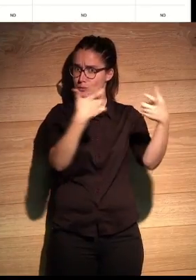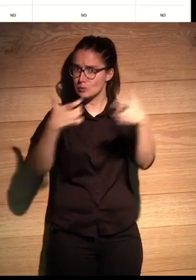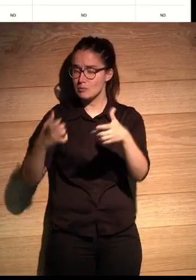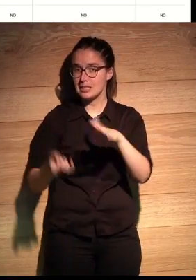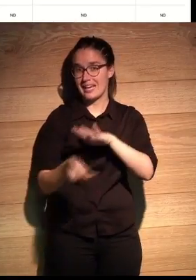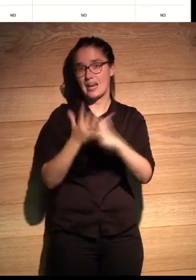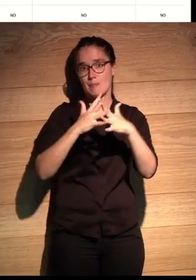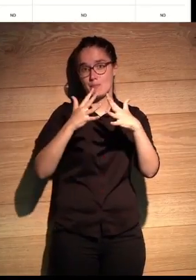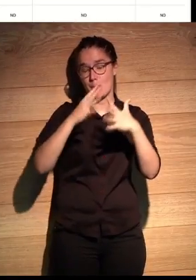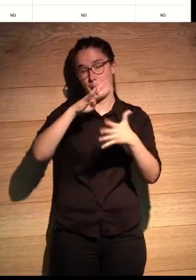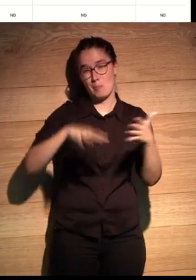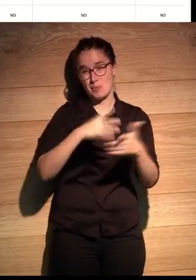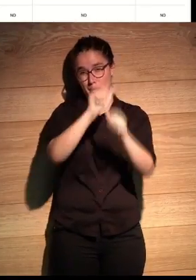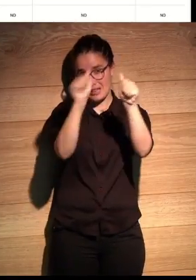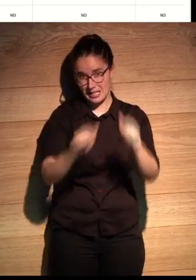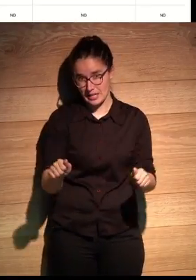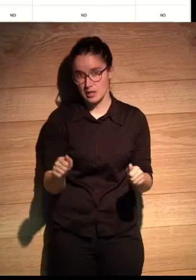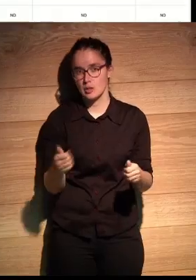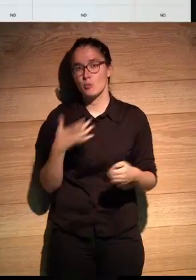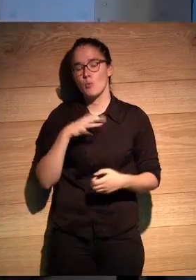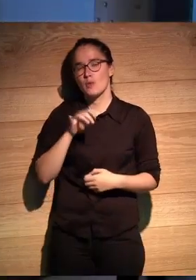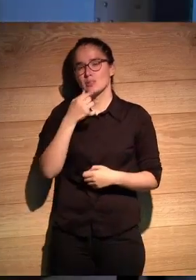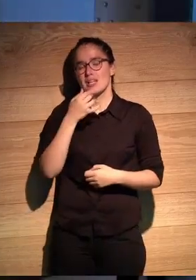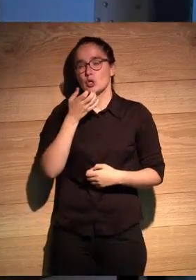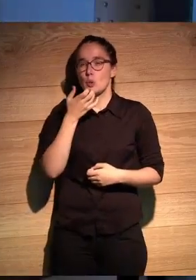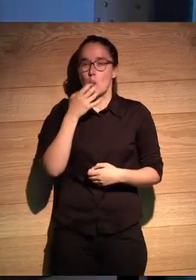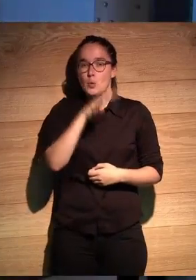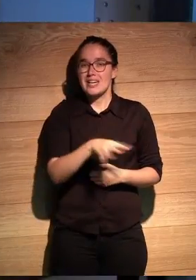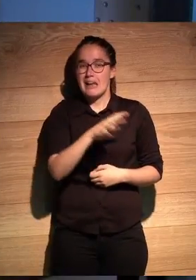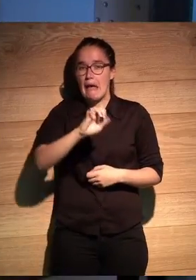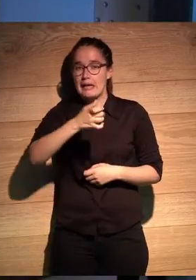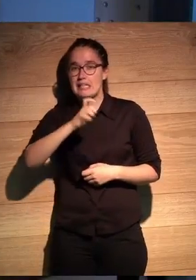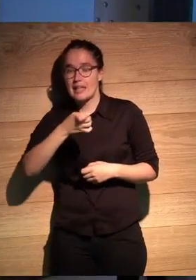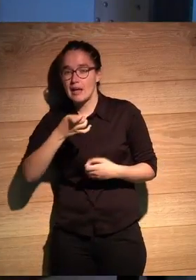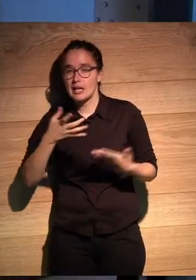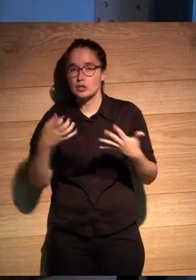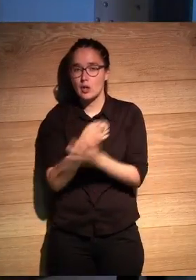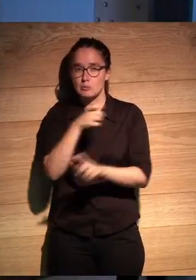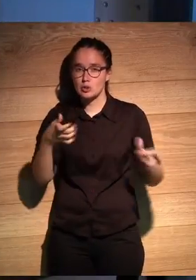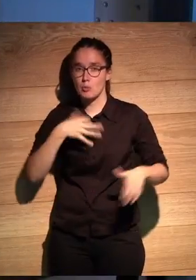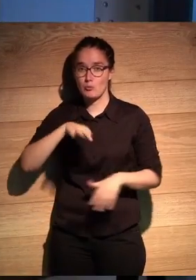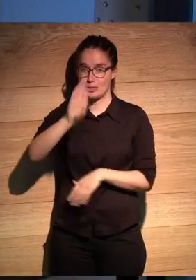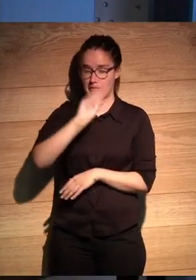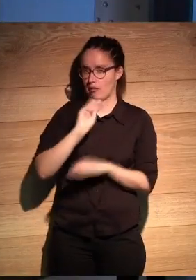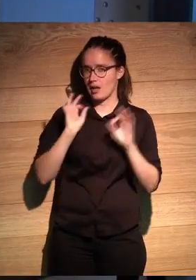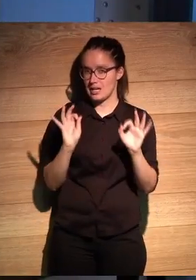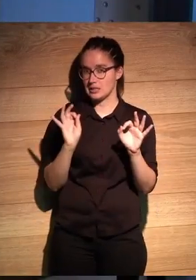conforman una plantilla. Sí que podemos decir que no es más que un Excel puesto que todo el mundo podemos entender que es un Excel puesto en